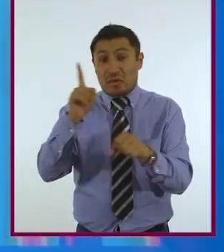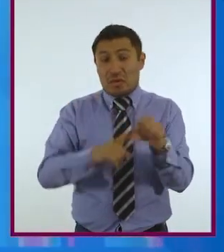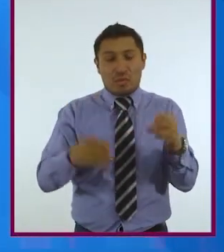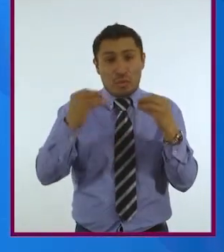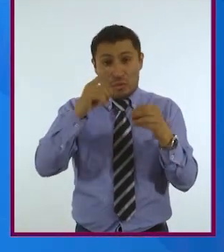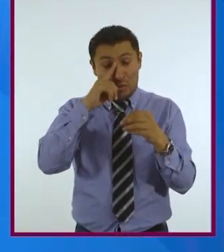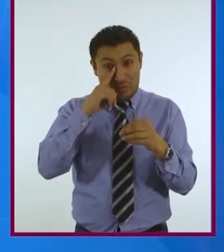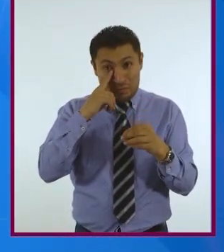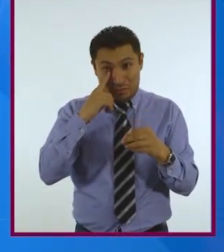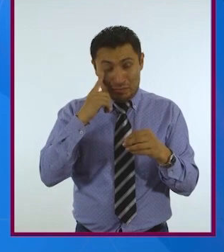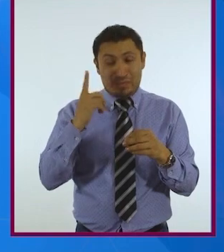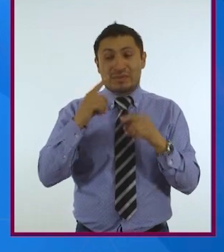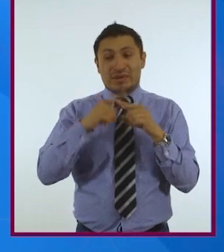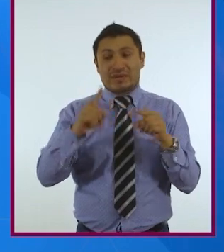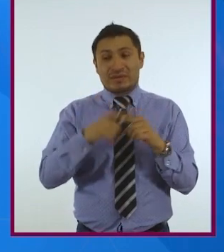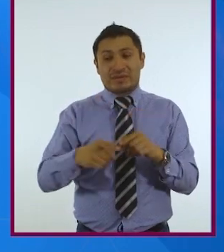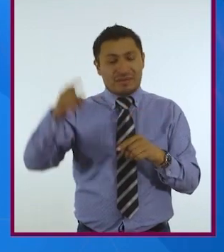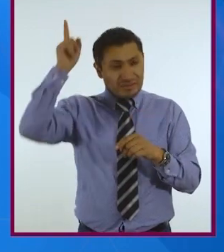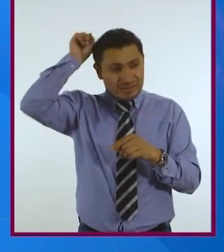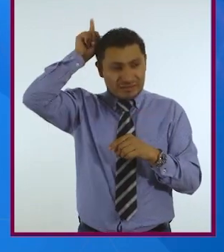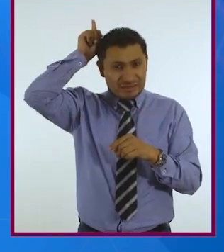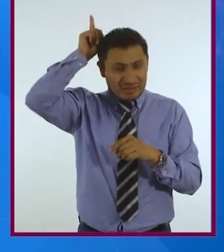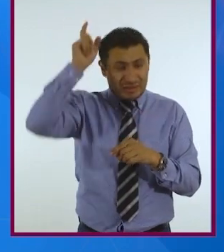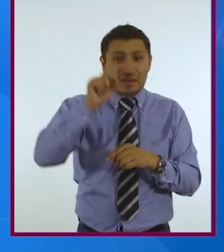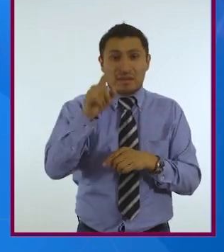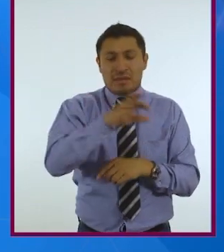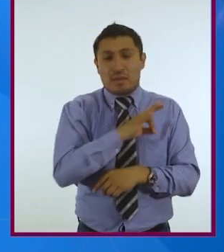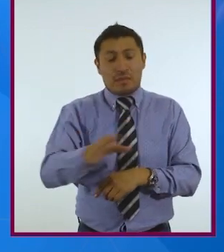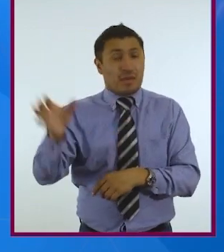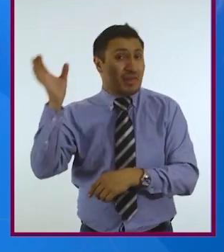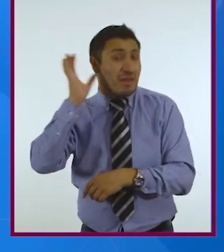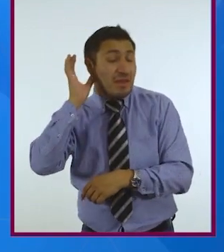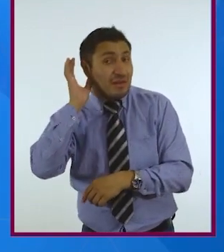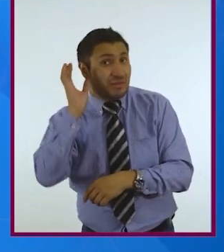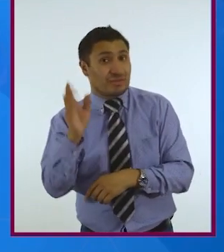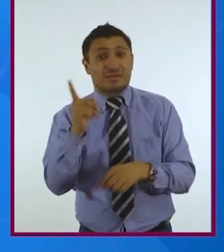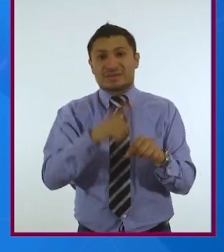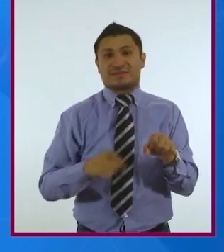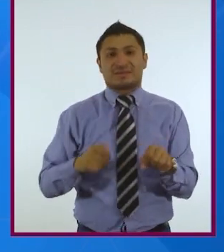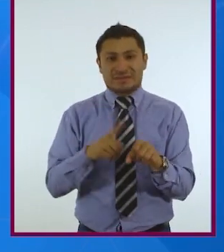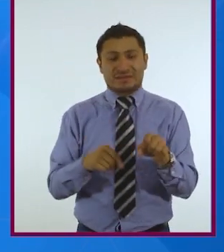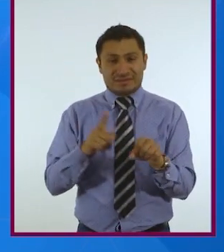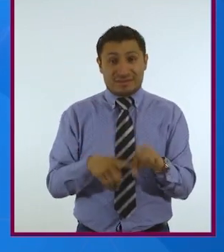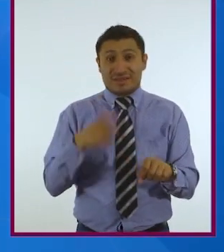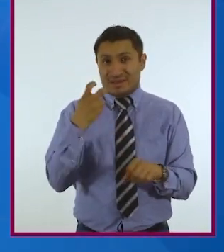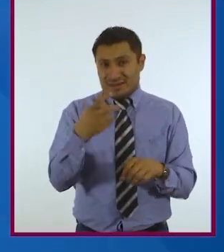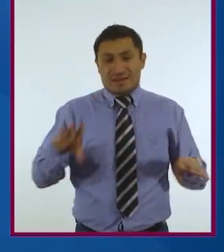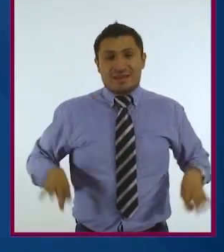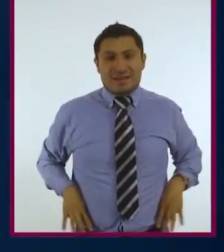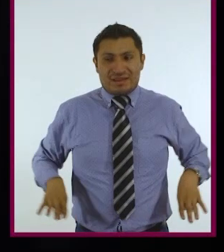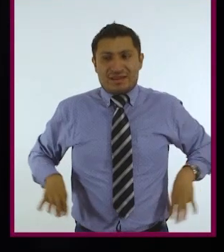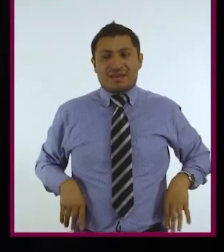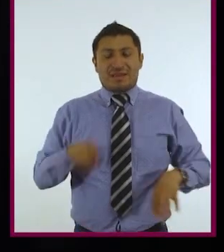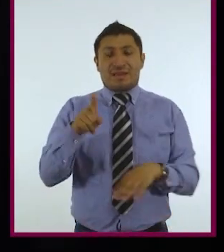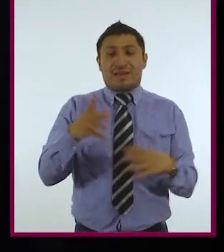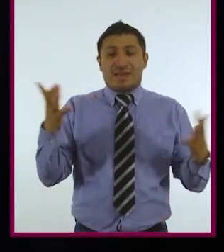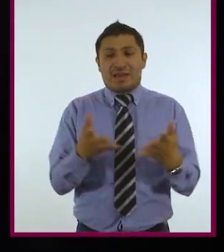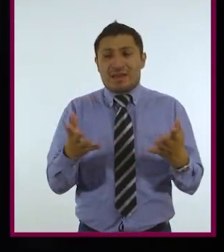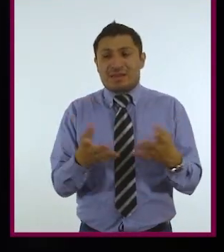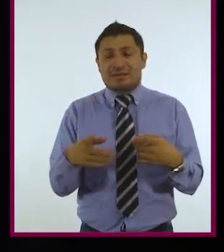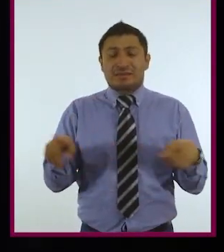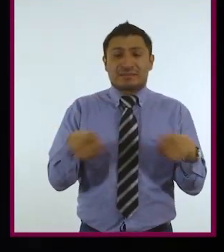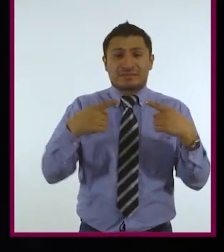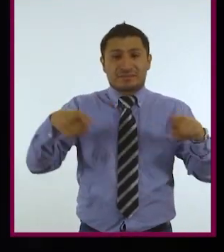humano. Con su antena, Neil incluso puede escuchar los colores. Esta cualidad lo ha llevado a crear piezas